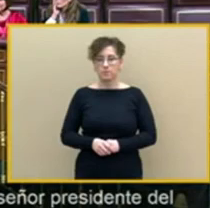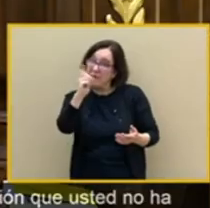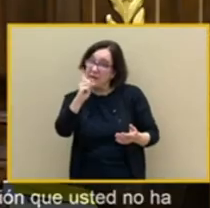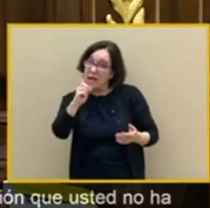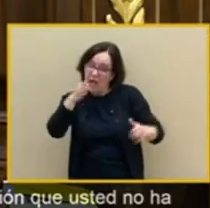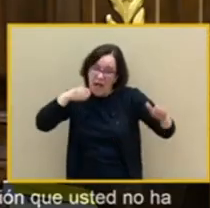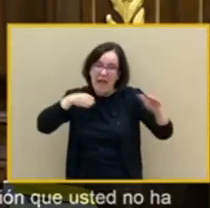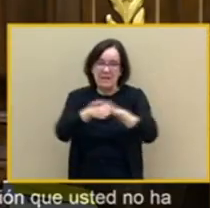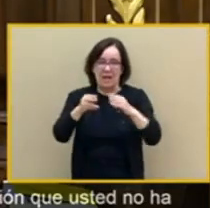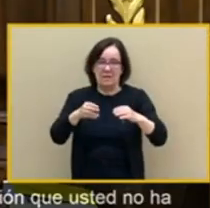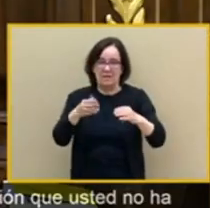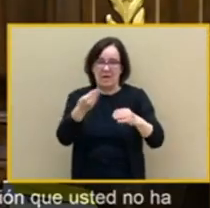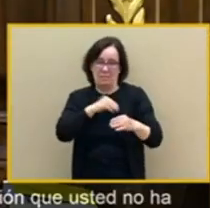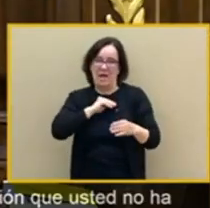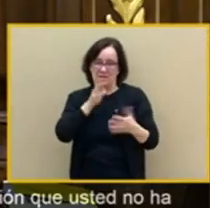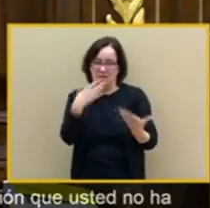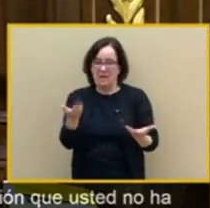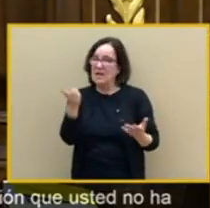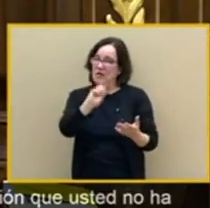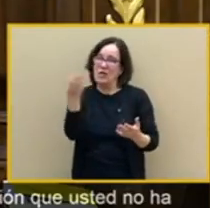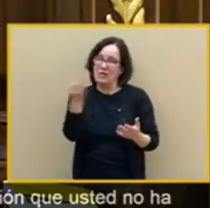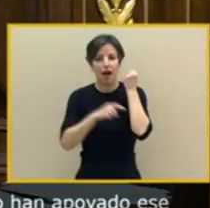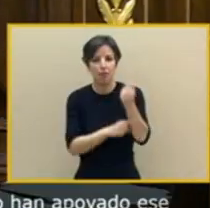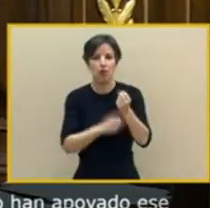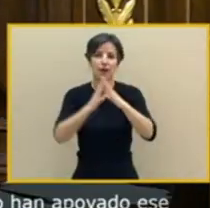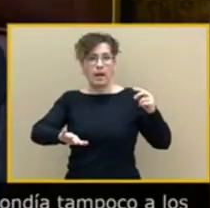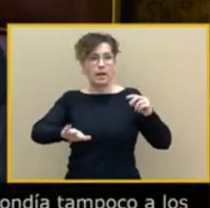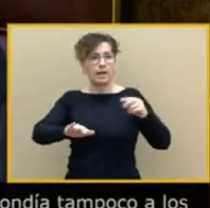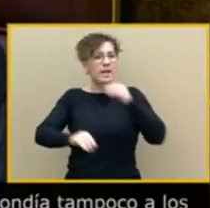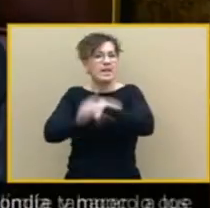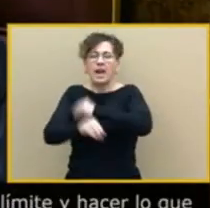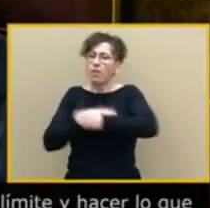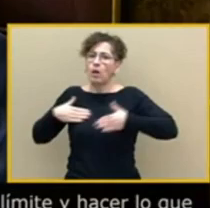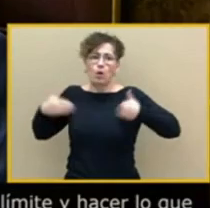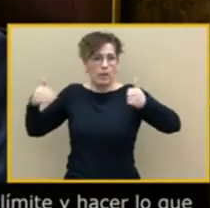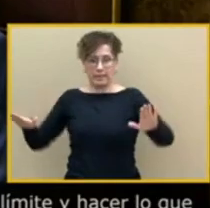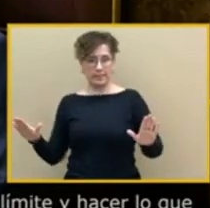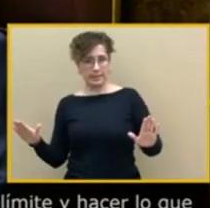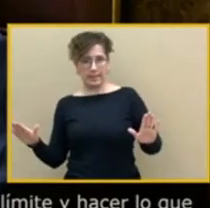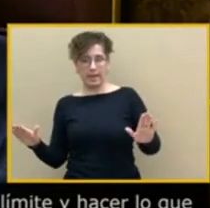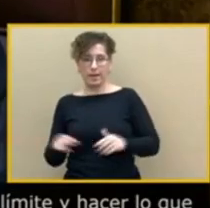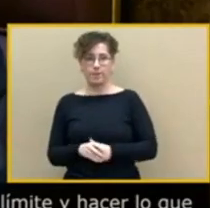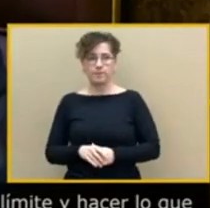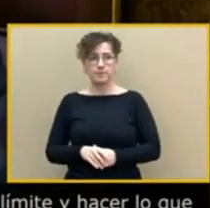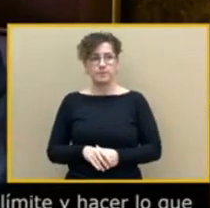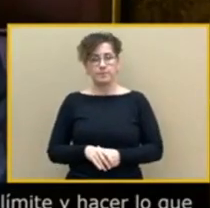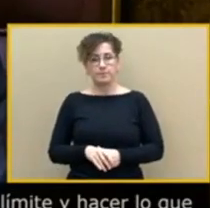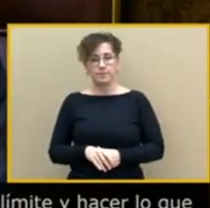intencionado o no intencionalmente se le ha olvidado pedir en su alocución